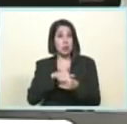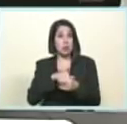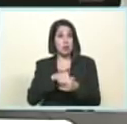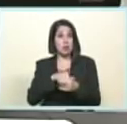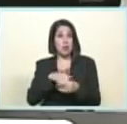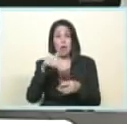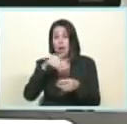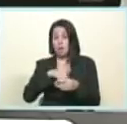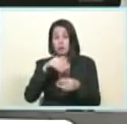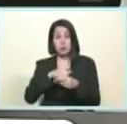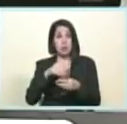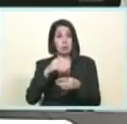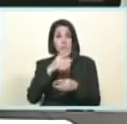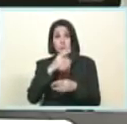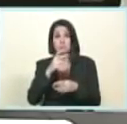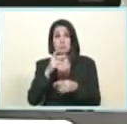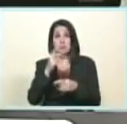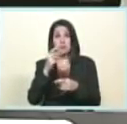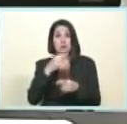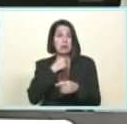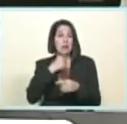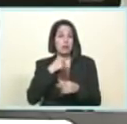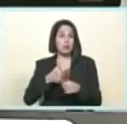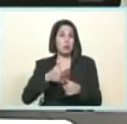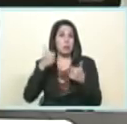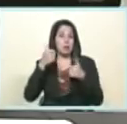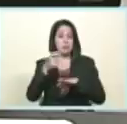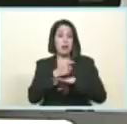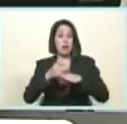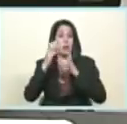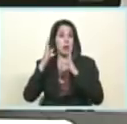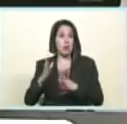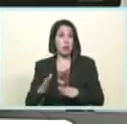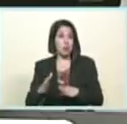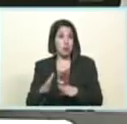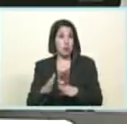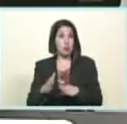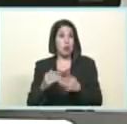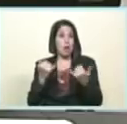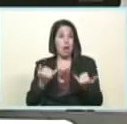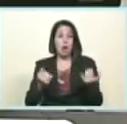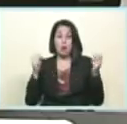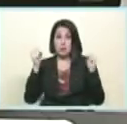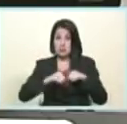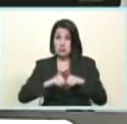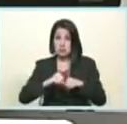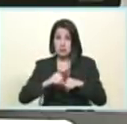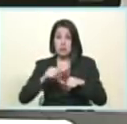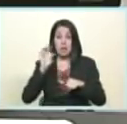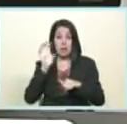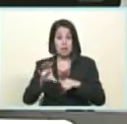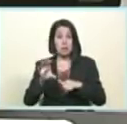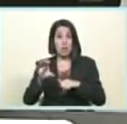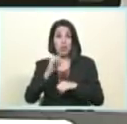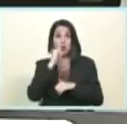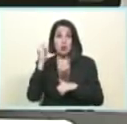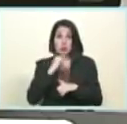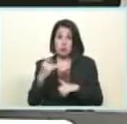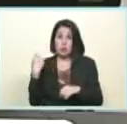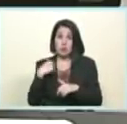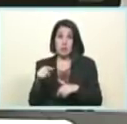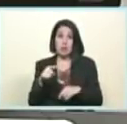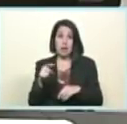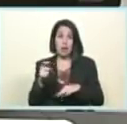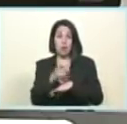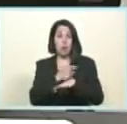por Juan Manuel Santos de Colombia Juan Manuel Santos dirige el ataque contra la economía venezolana con las mafias de